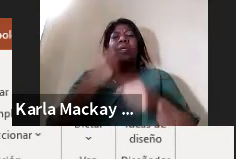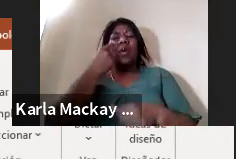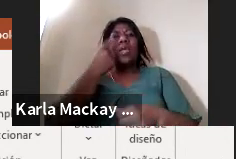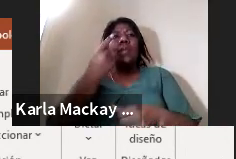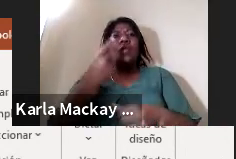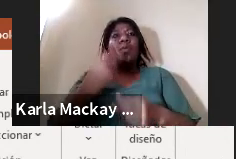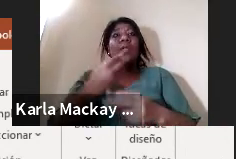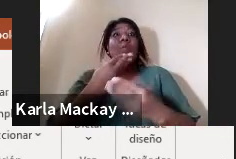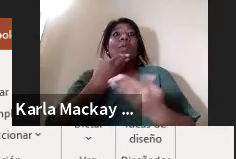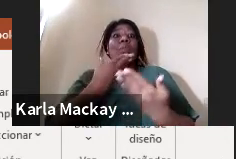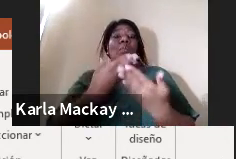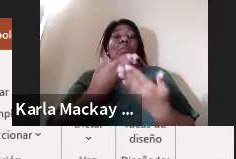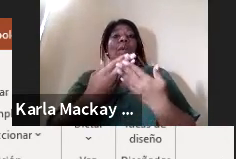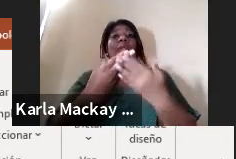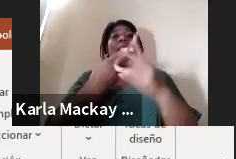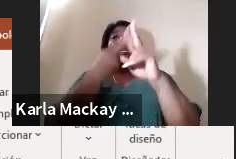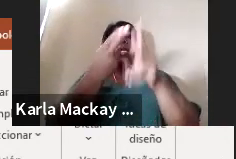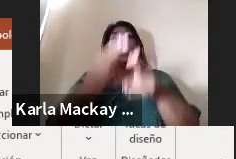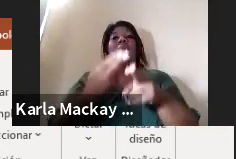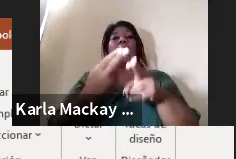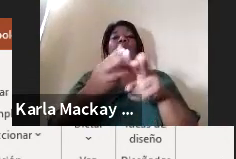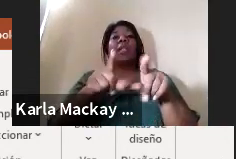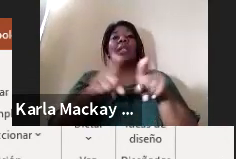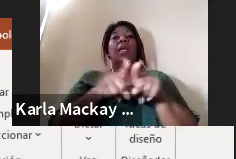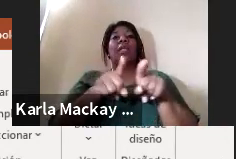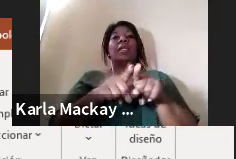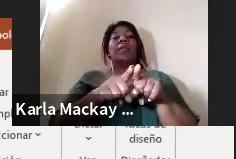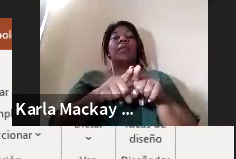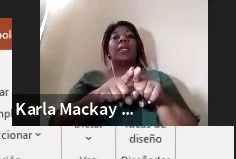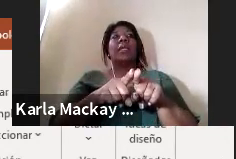y la otra pregunta que me hacía profesora Olina